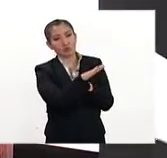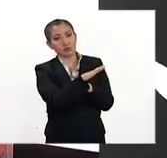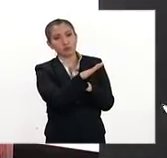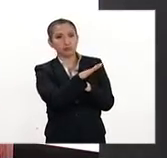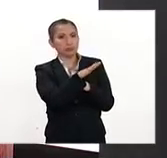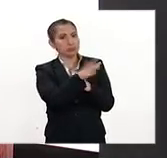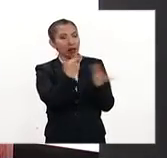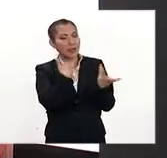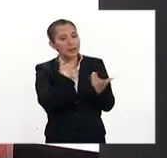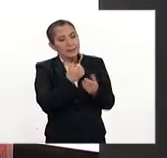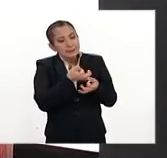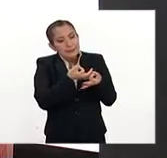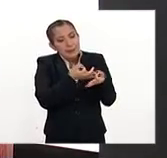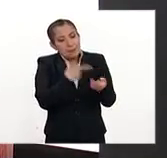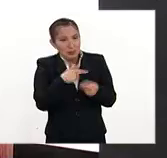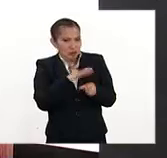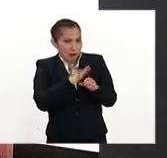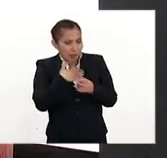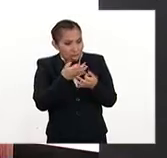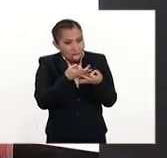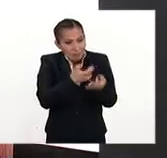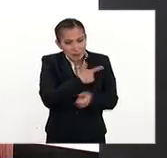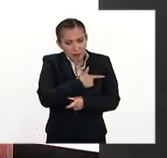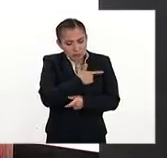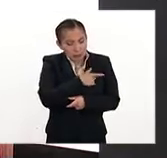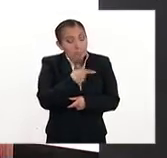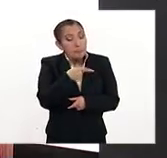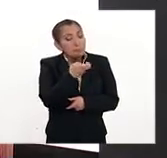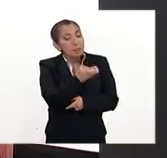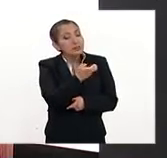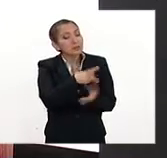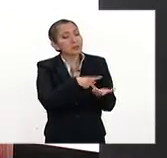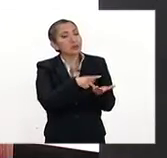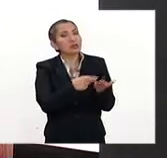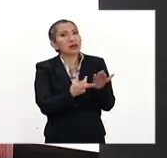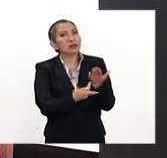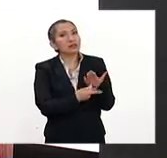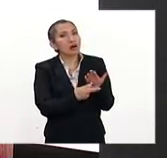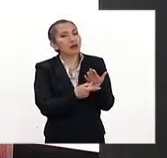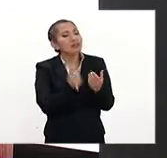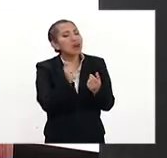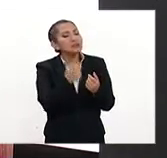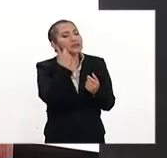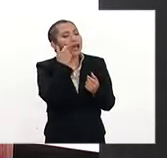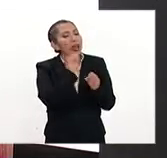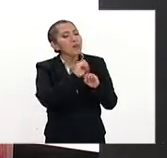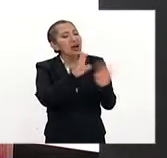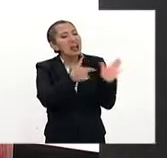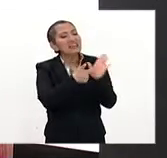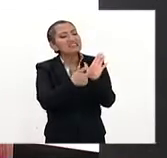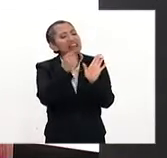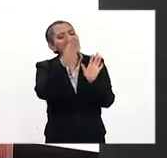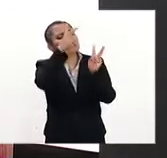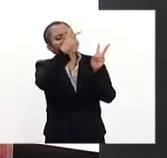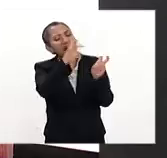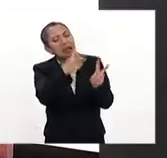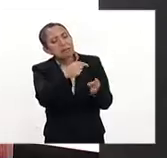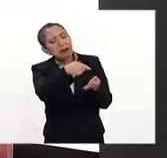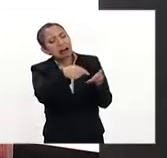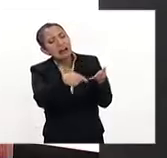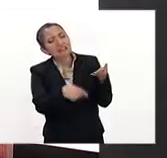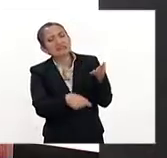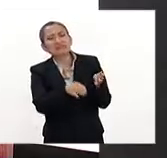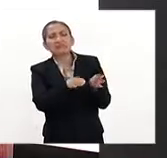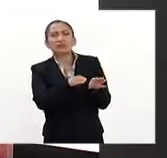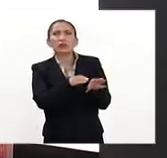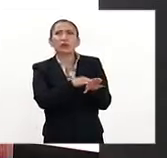apasionarme personalmente, pero es un proyecto que trata de esclarecer todos estos temas que muchas veces son